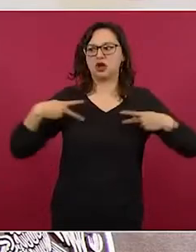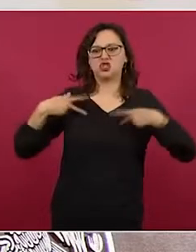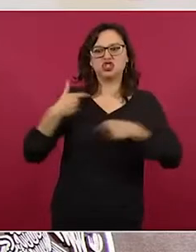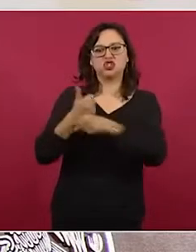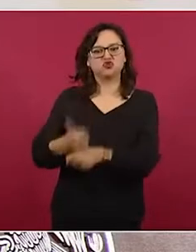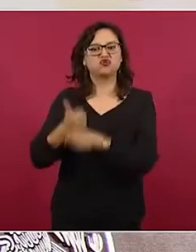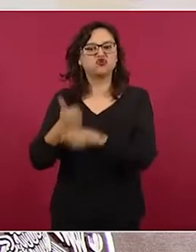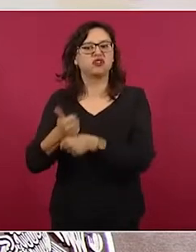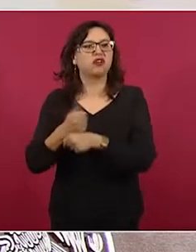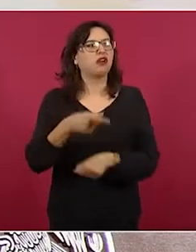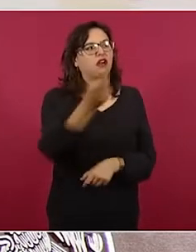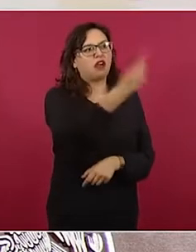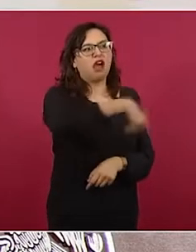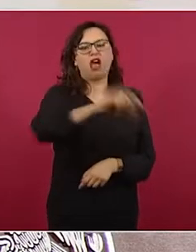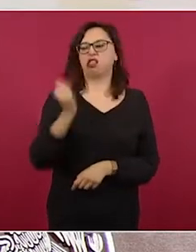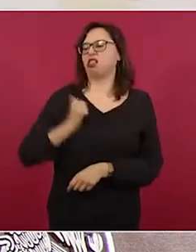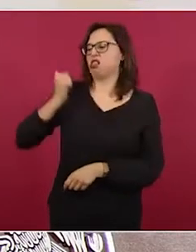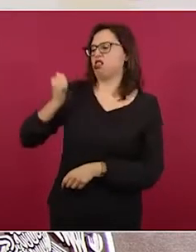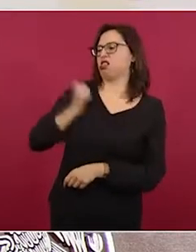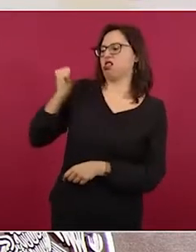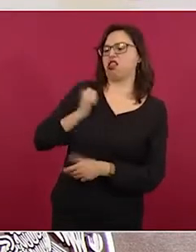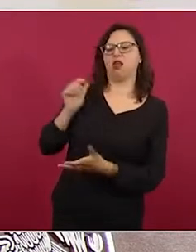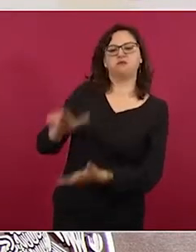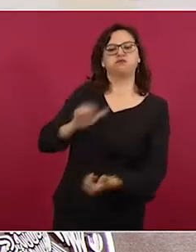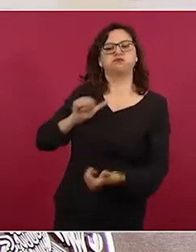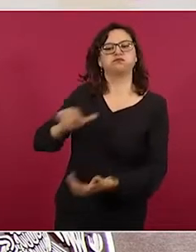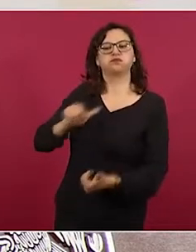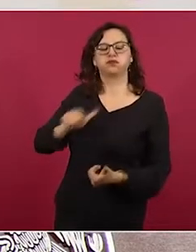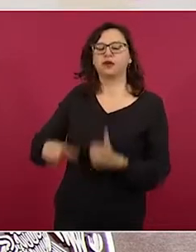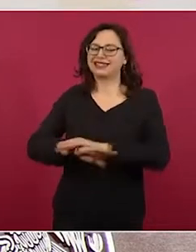la gente, con el sufrimiento de los pueblos.